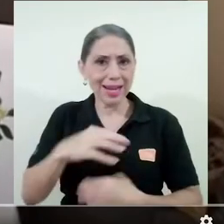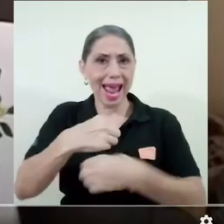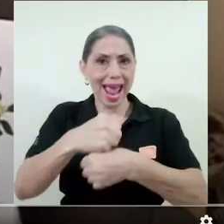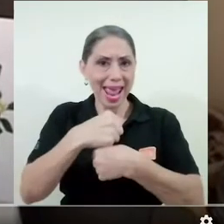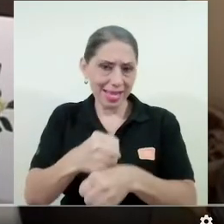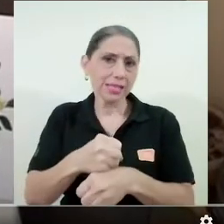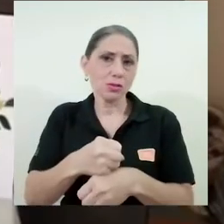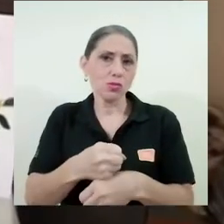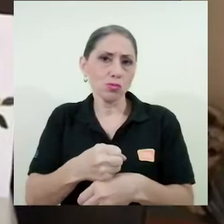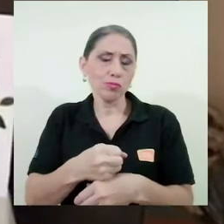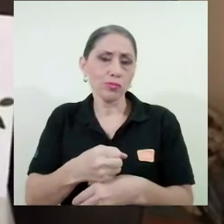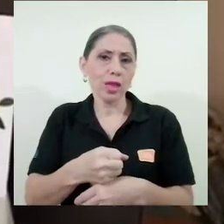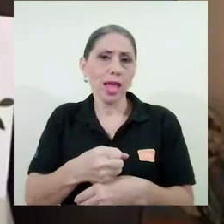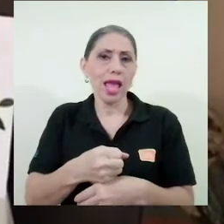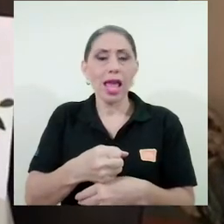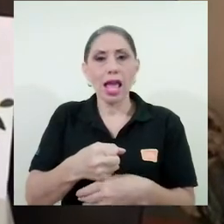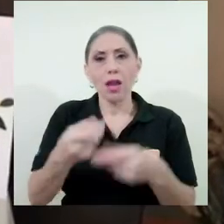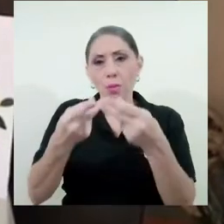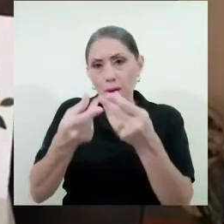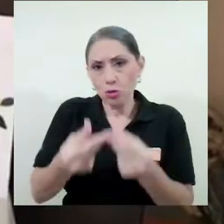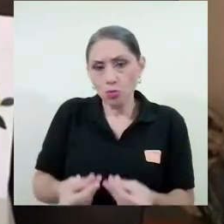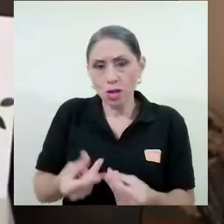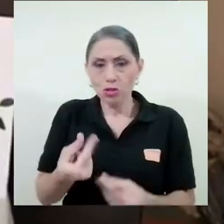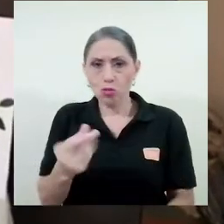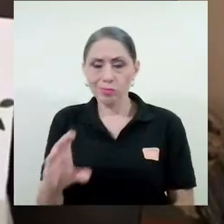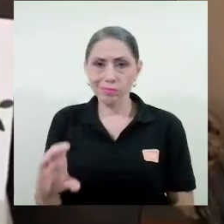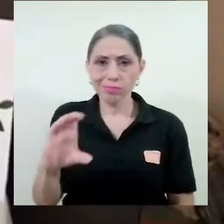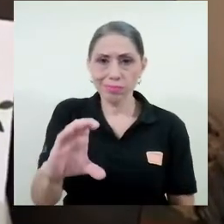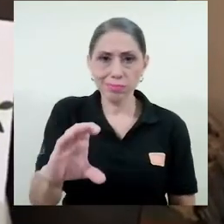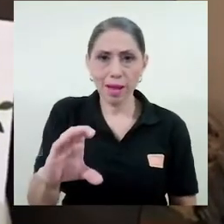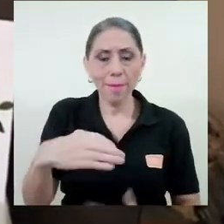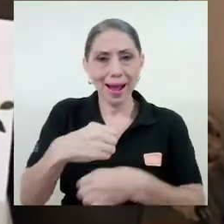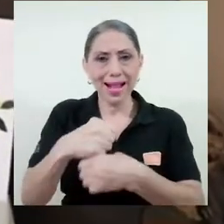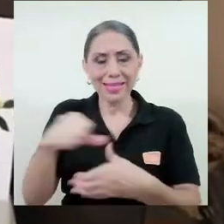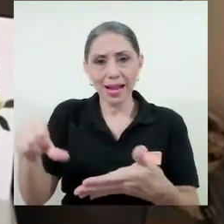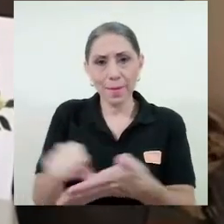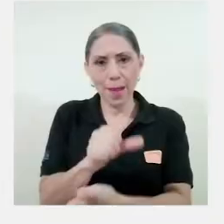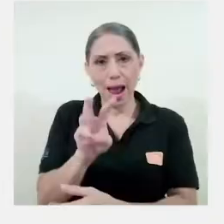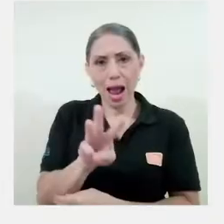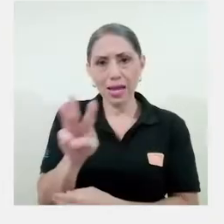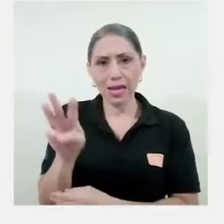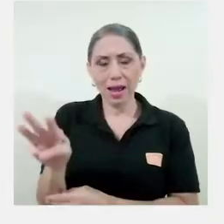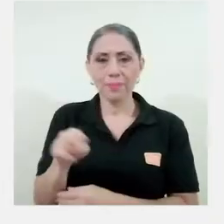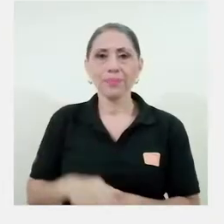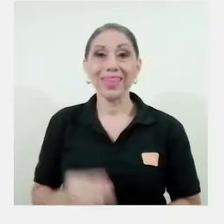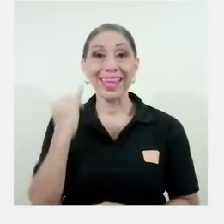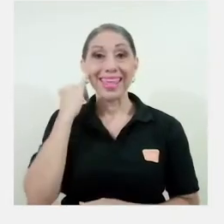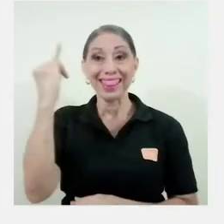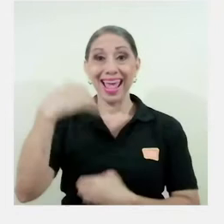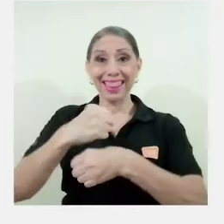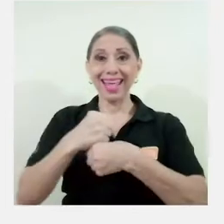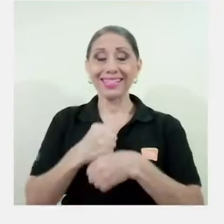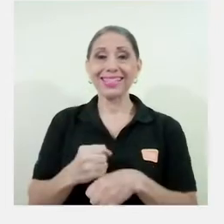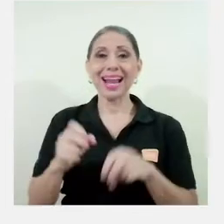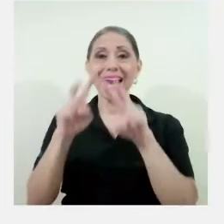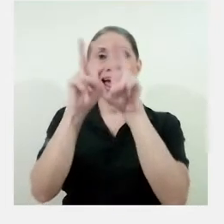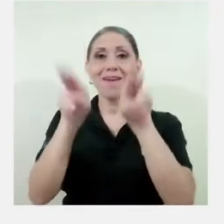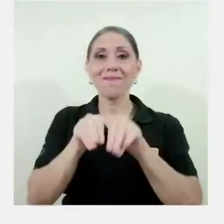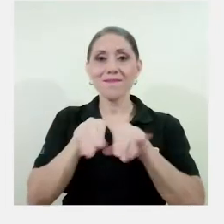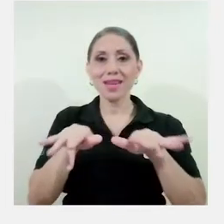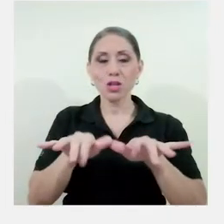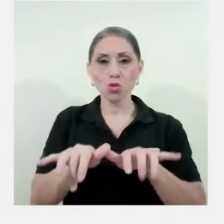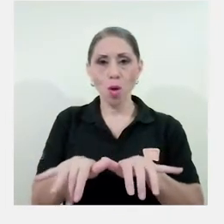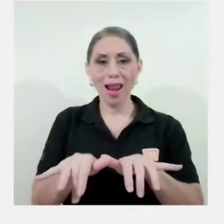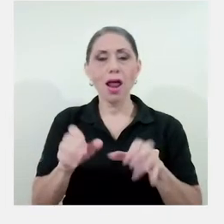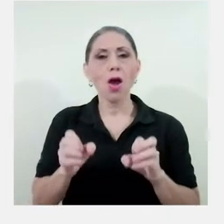proporcionar el presupuesto necesario para que la página se realice. La idea de hacerla de forma virtual fue una